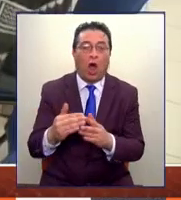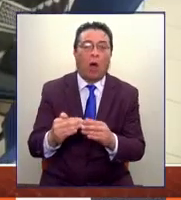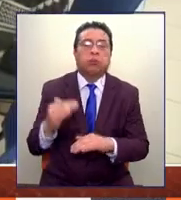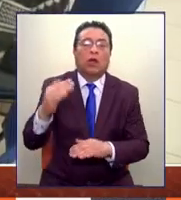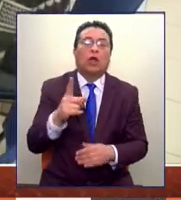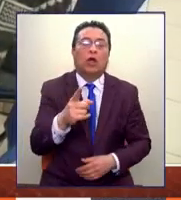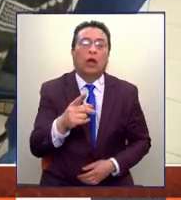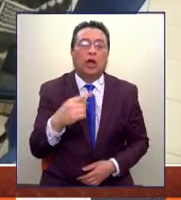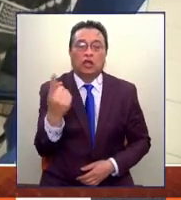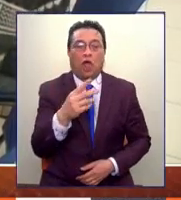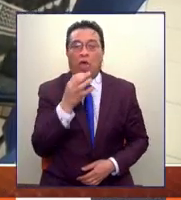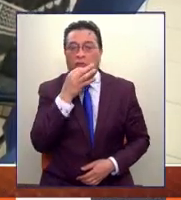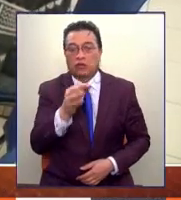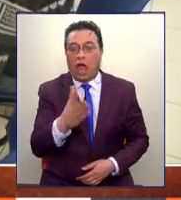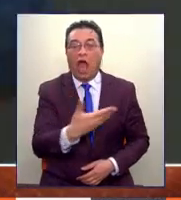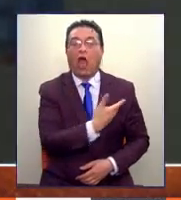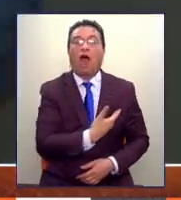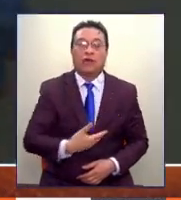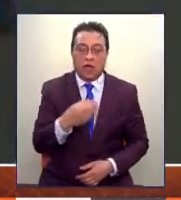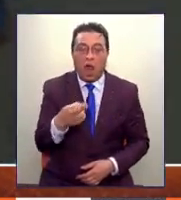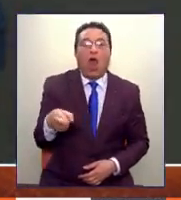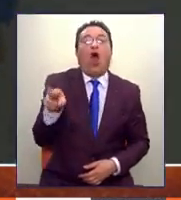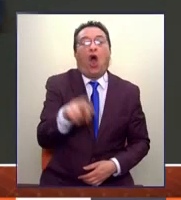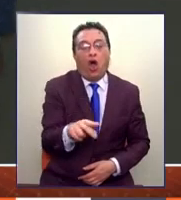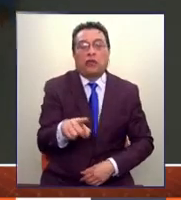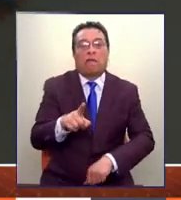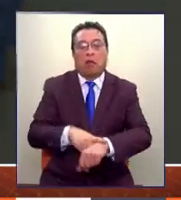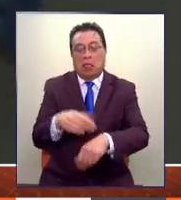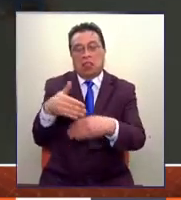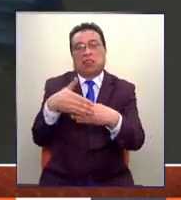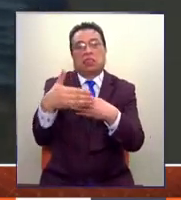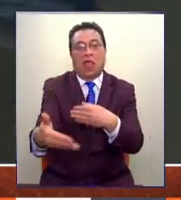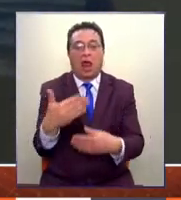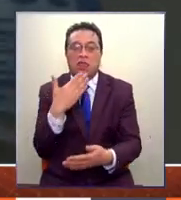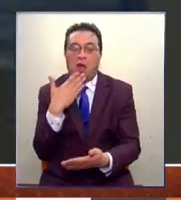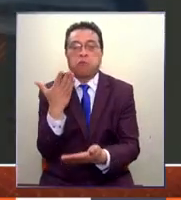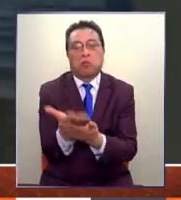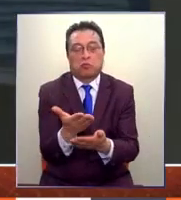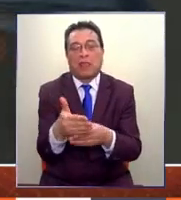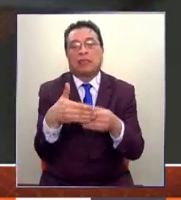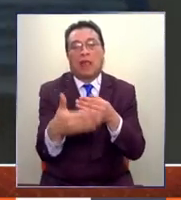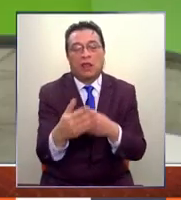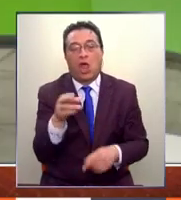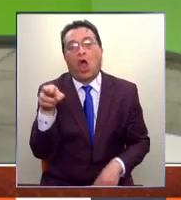responde a quienes dicen que el gobierno nuevamente llegó tarde con las propuestas de ayuda para la clase media?